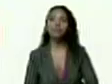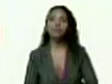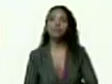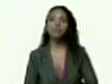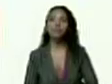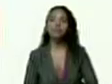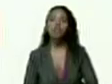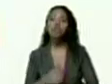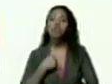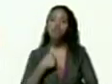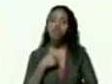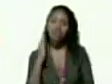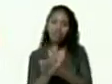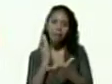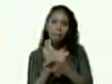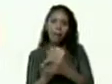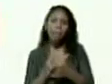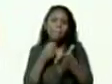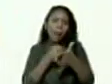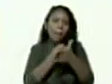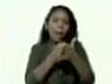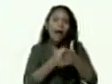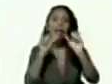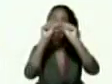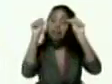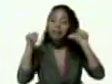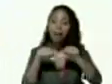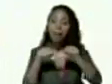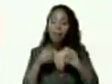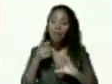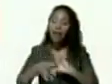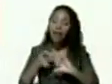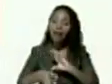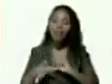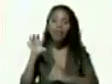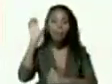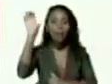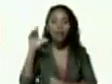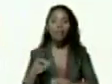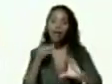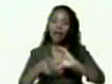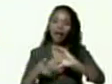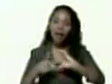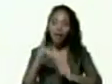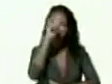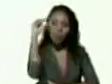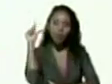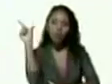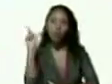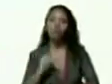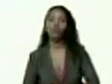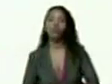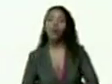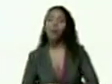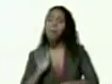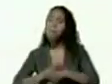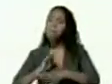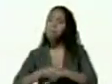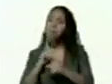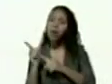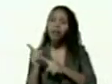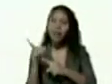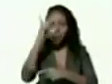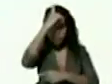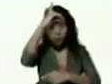yo siempre he insistido en el sistema de carnet de la patria de carnet del Partido porque Diosdado